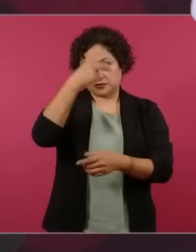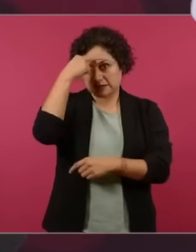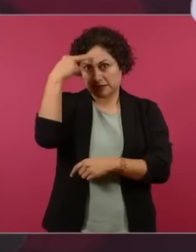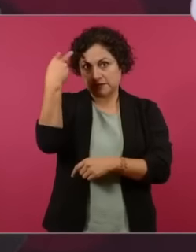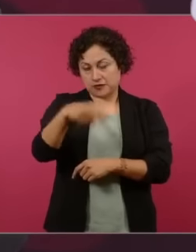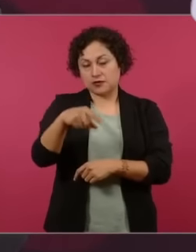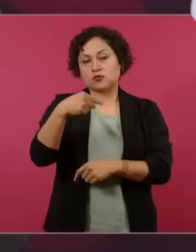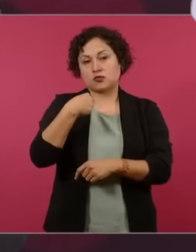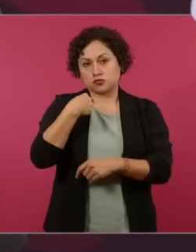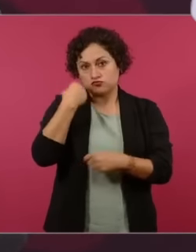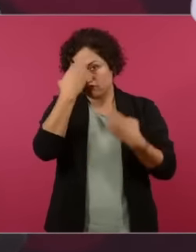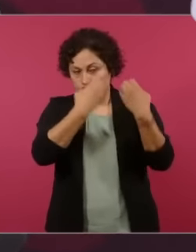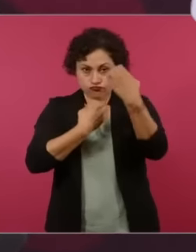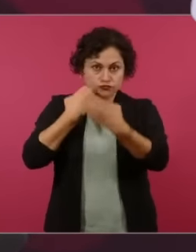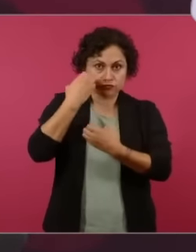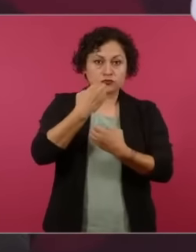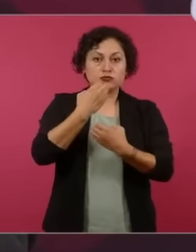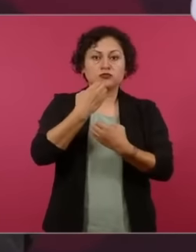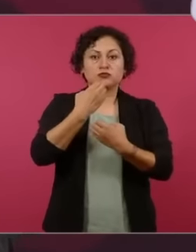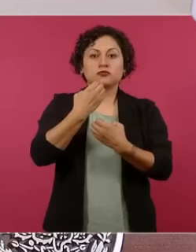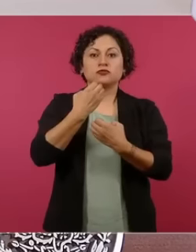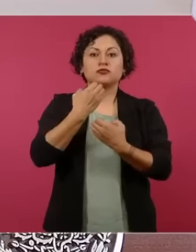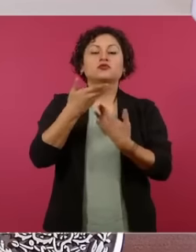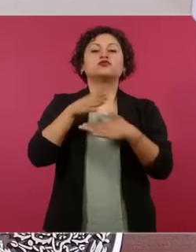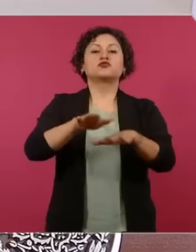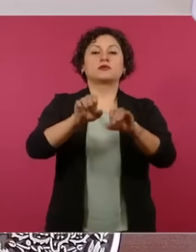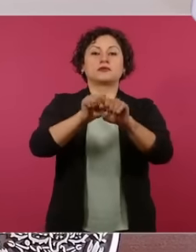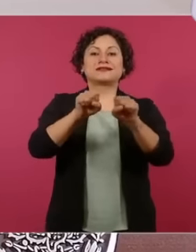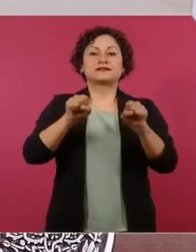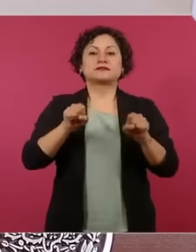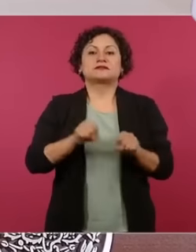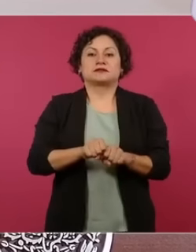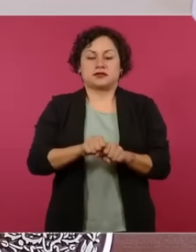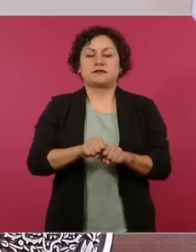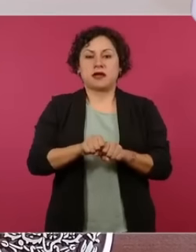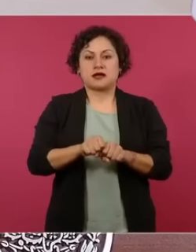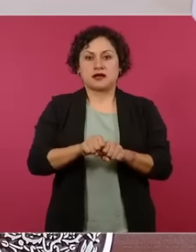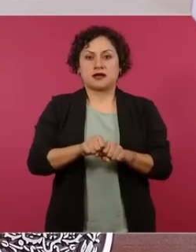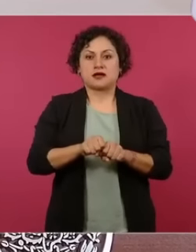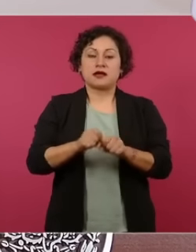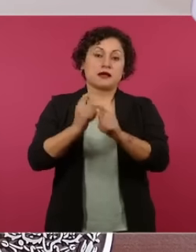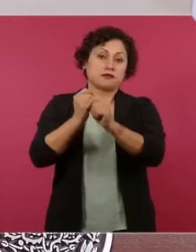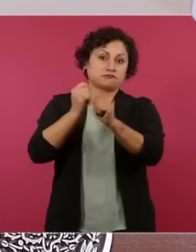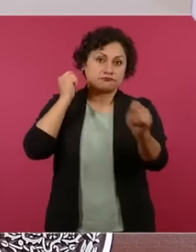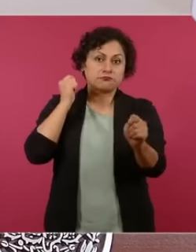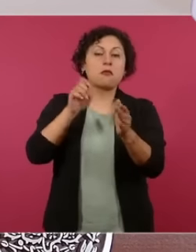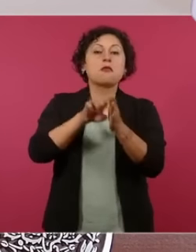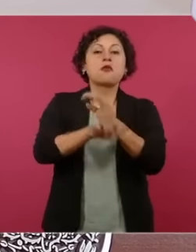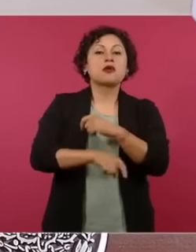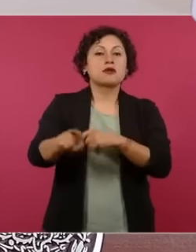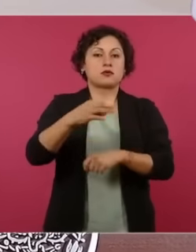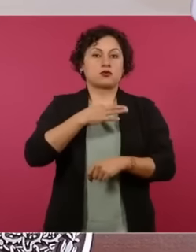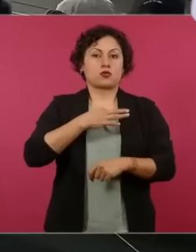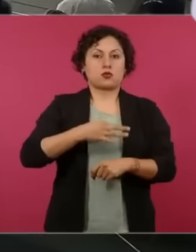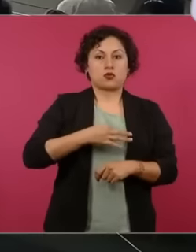como tal este programa o estos pagos se reflejan son como que aleatorios pero por lo regular siempre está